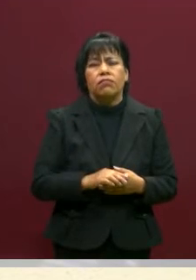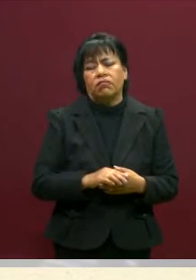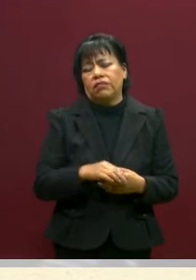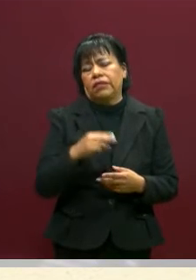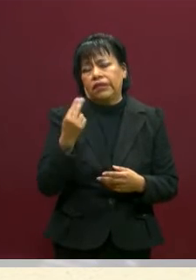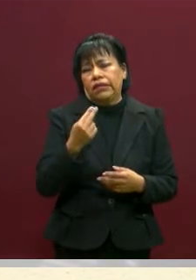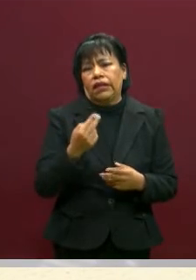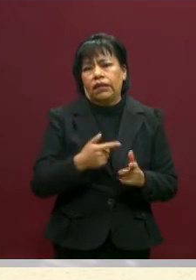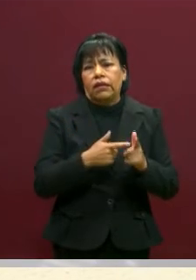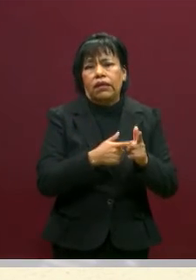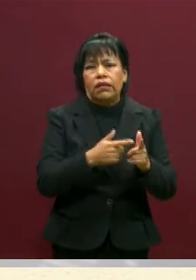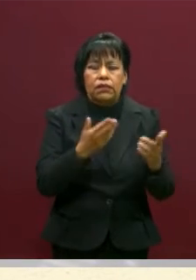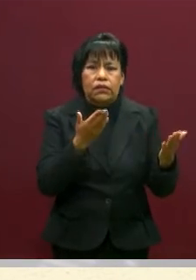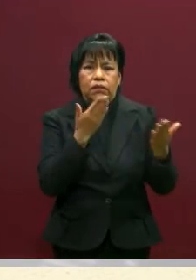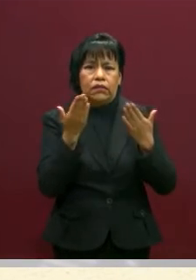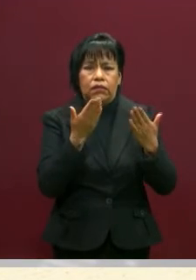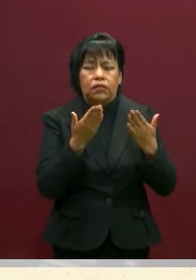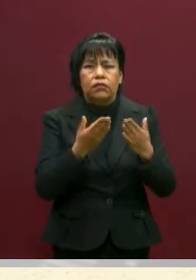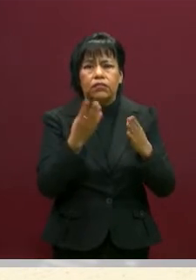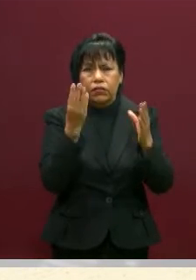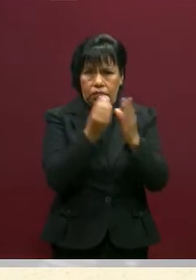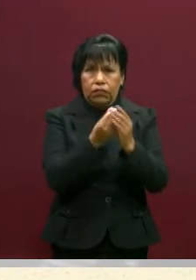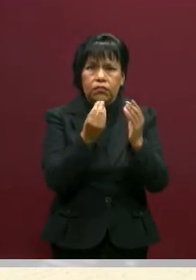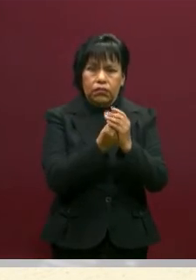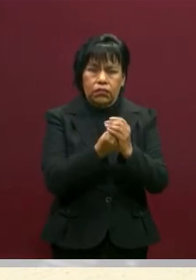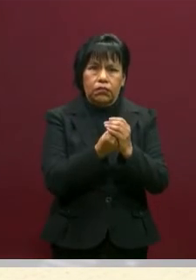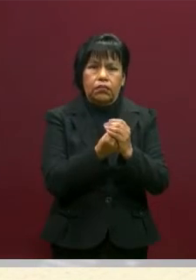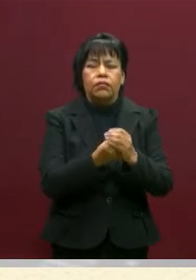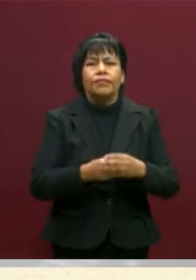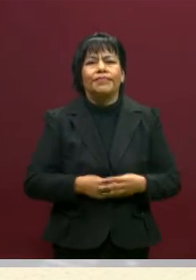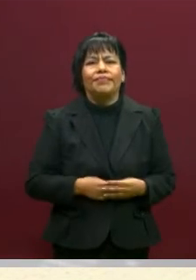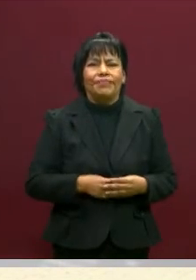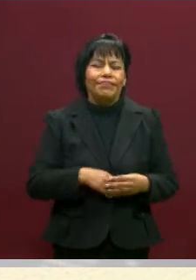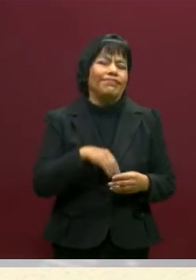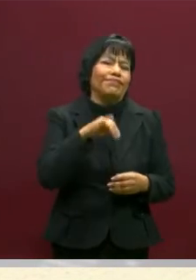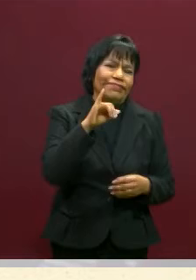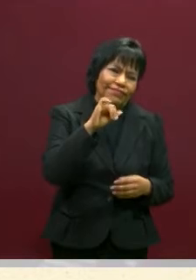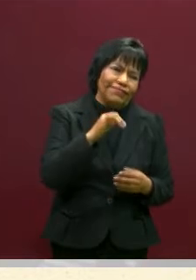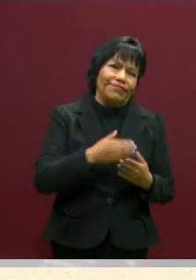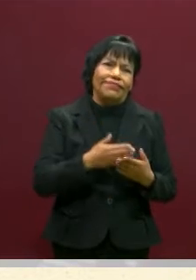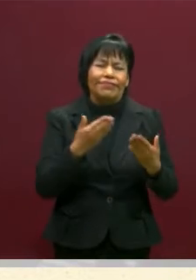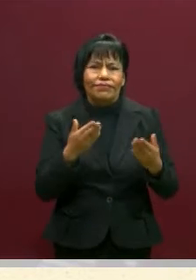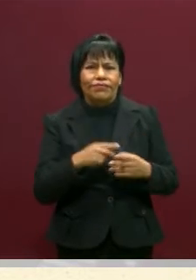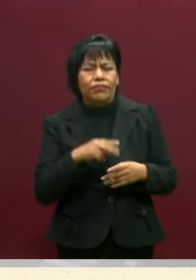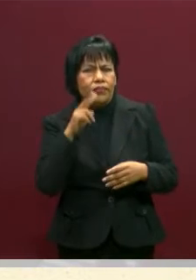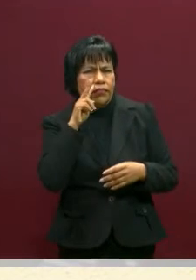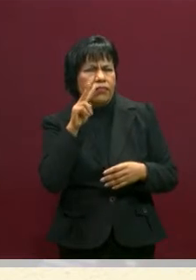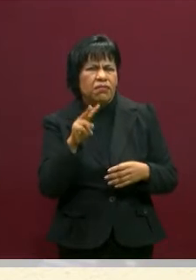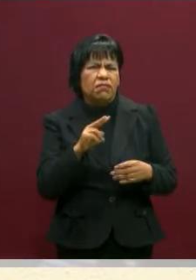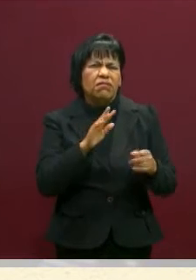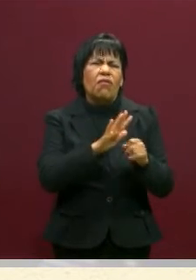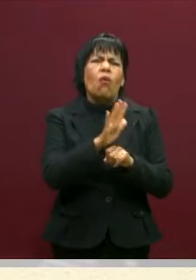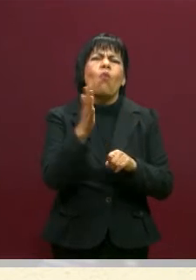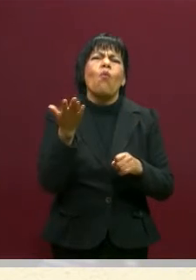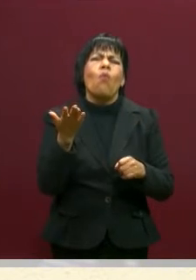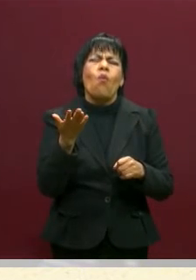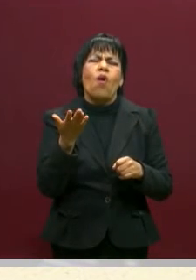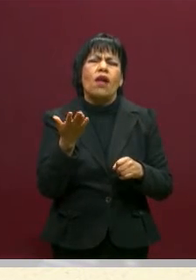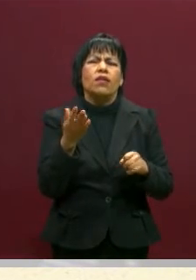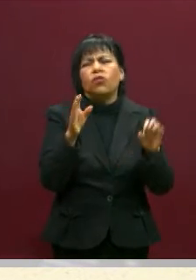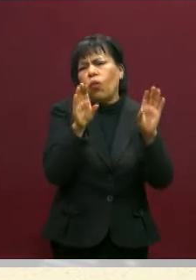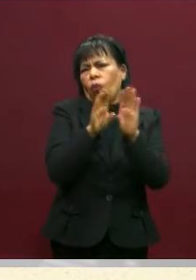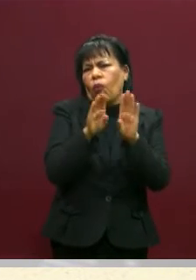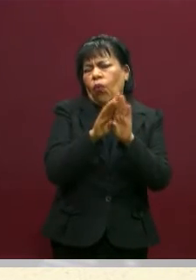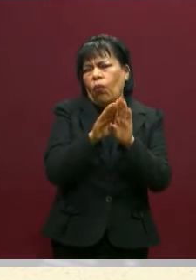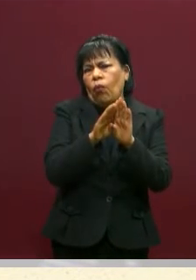estudios. Exactamente, exactamente, entonces aquí coloqué como cuáles son las dos formas que